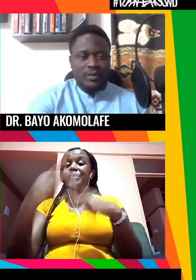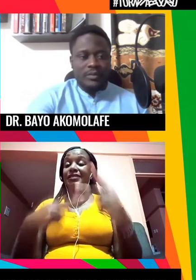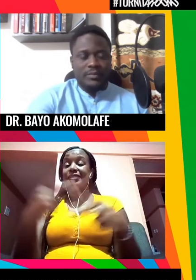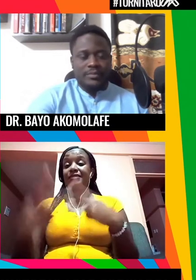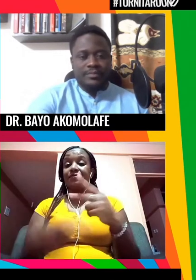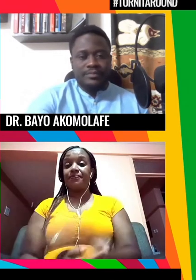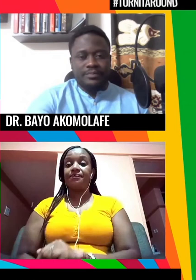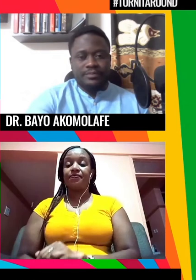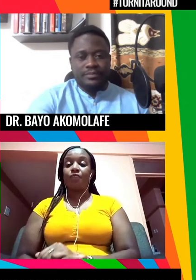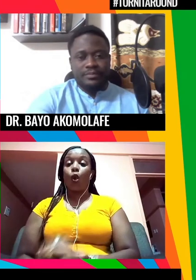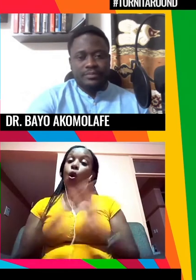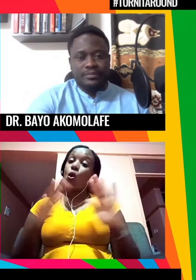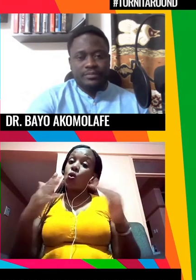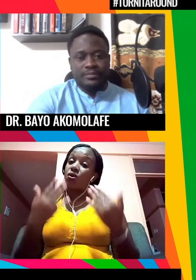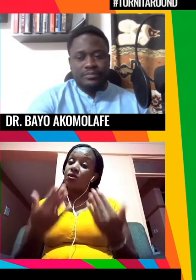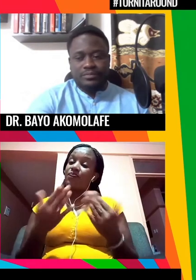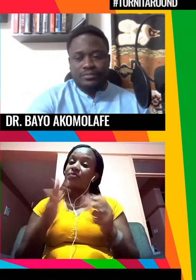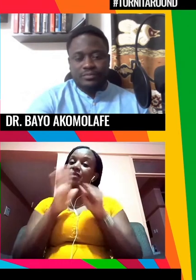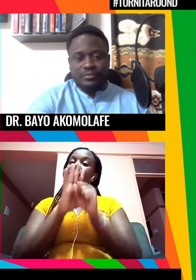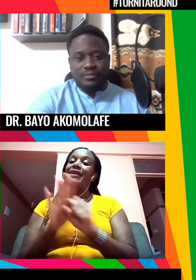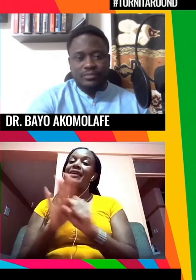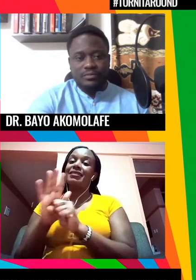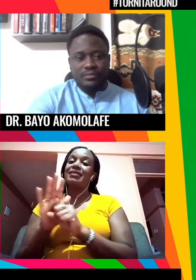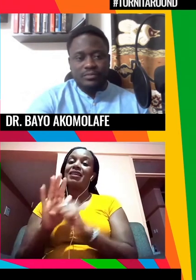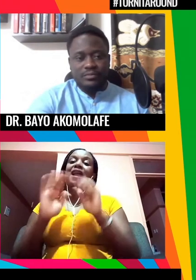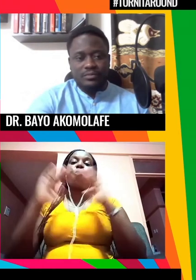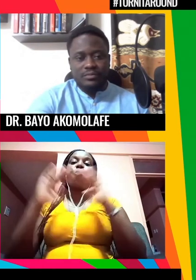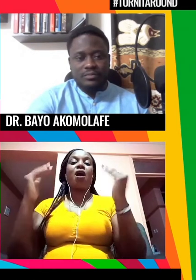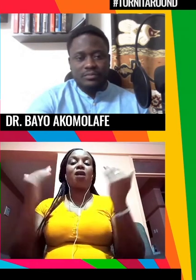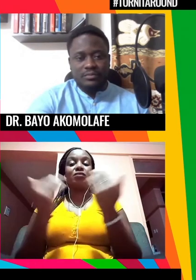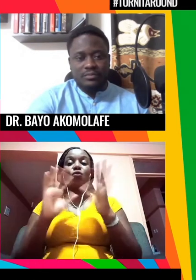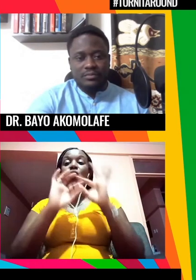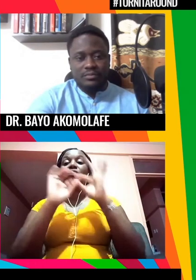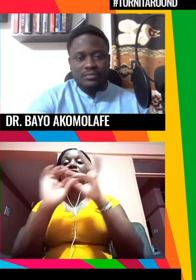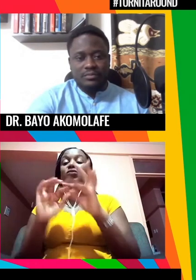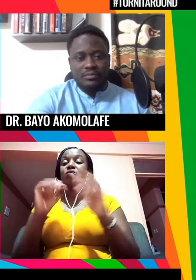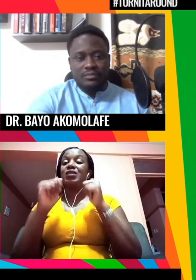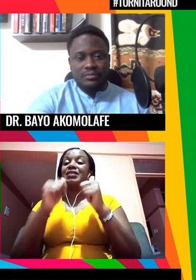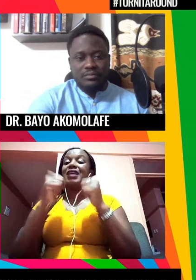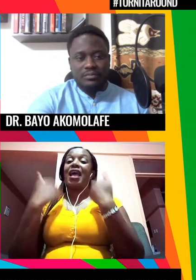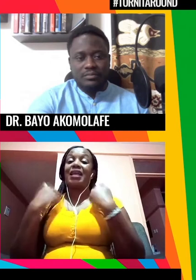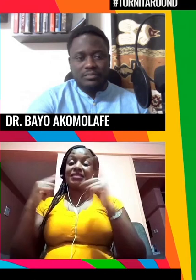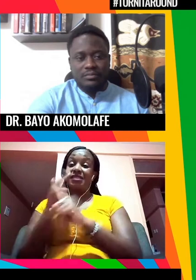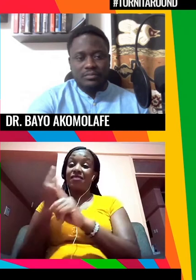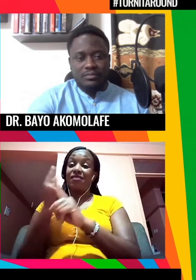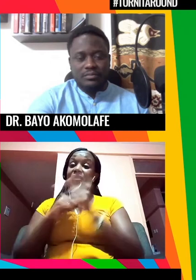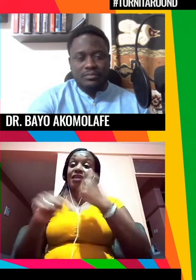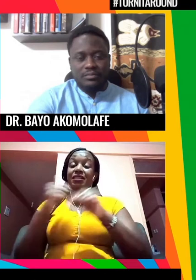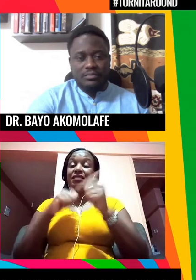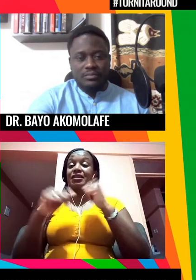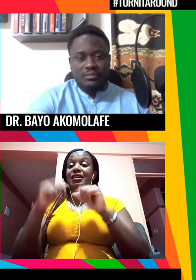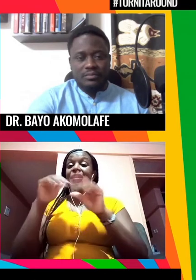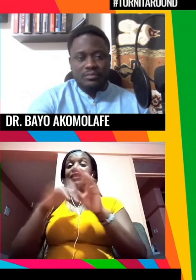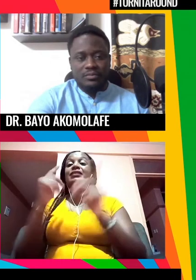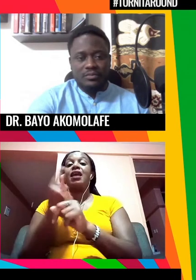o como dice Bayo se trata de una coalición salvaje con diferentes respuestas en diferentes lugares